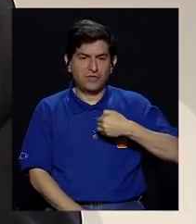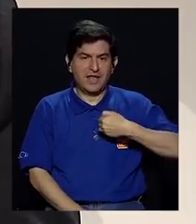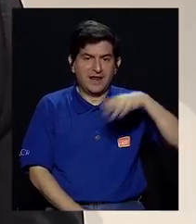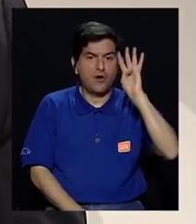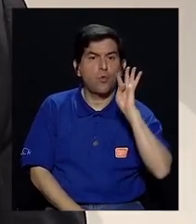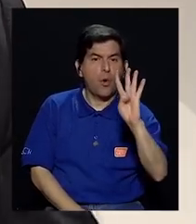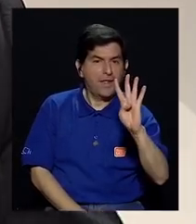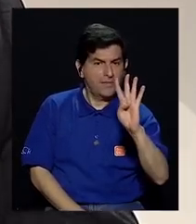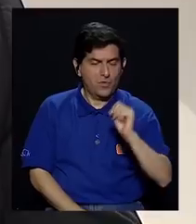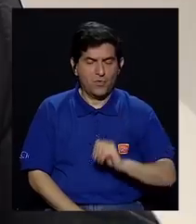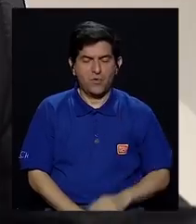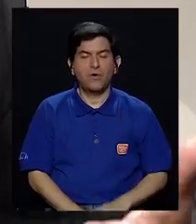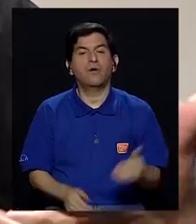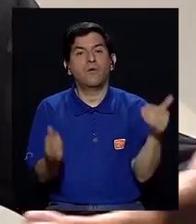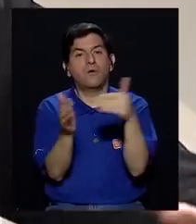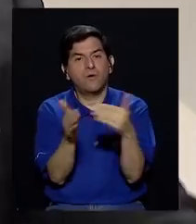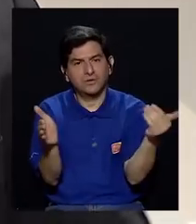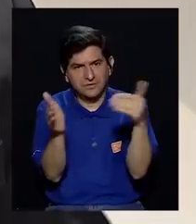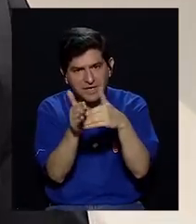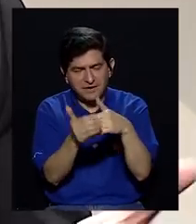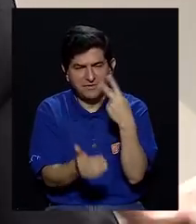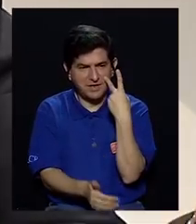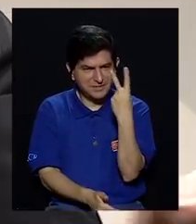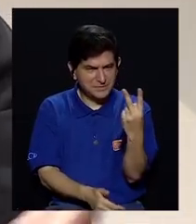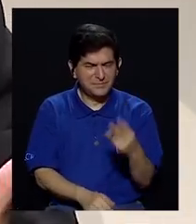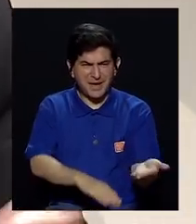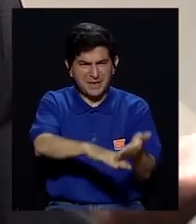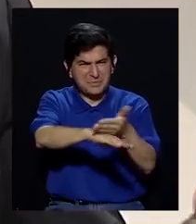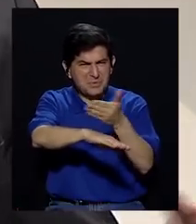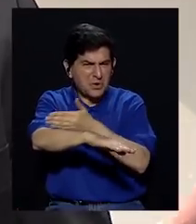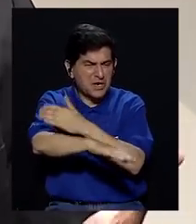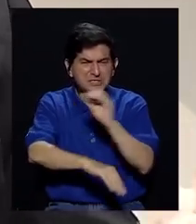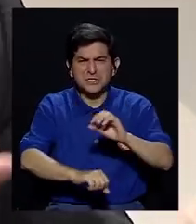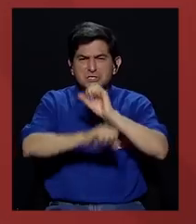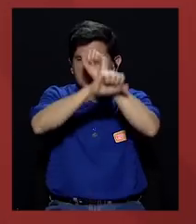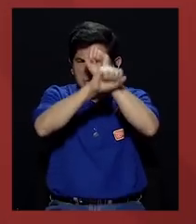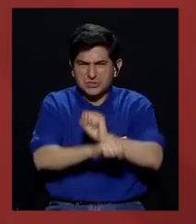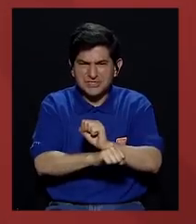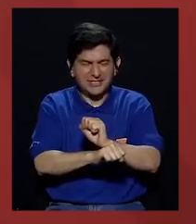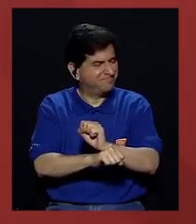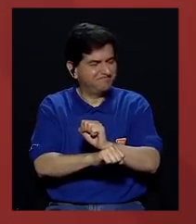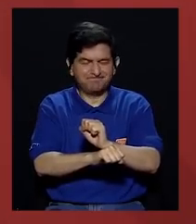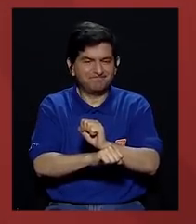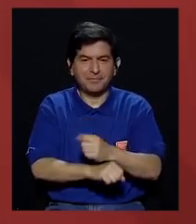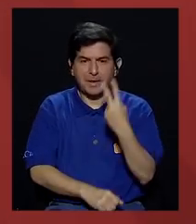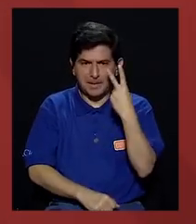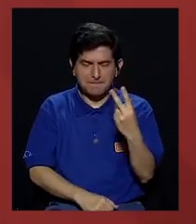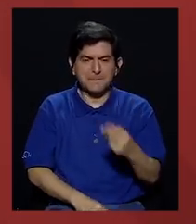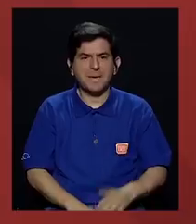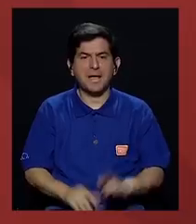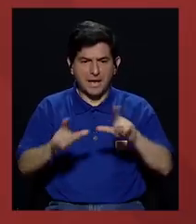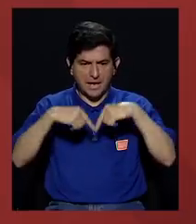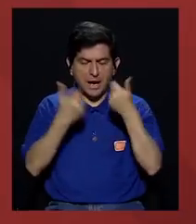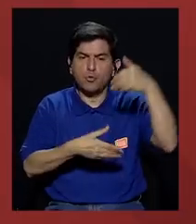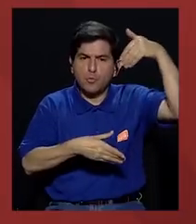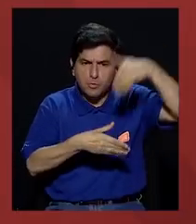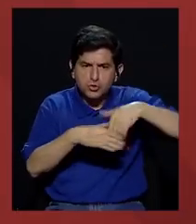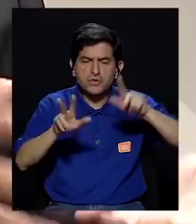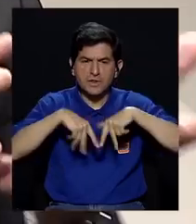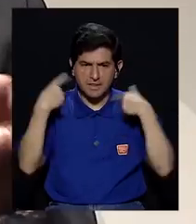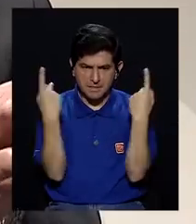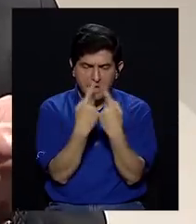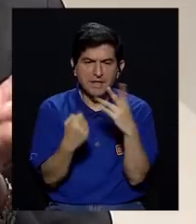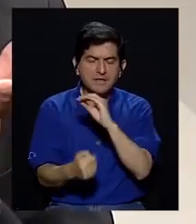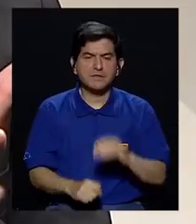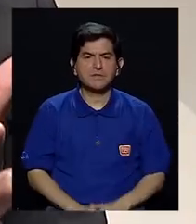tiene 4, donde probablemente, nuevo, por eso ver esto como progresistas y conservadores, hay que ir a ver los grupos progresistas y conservadores dentro de los partidos